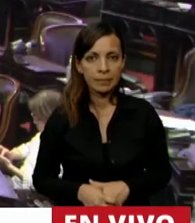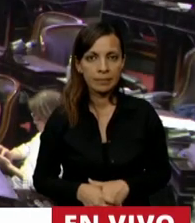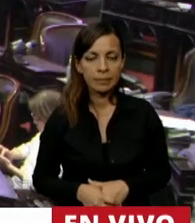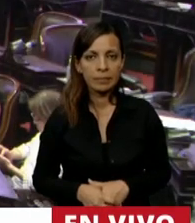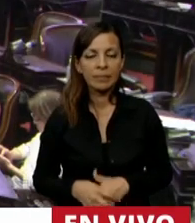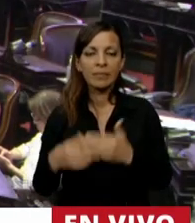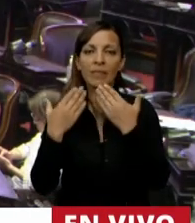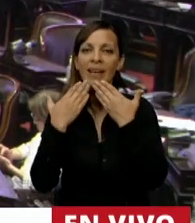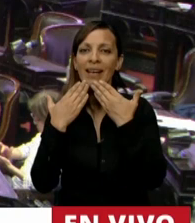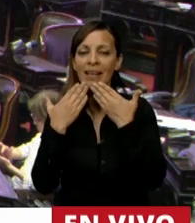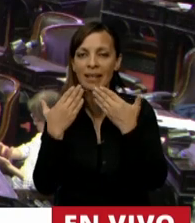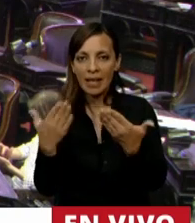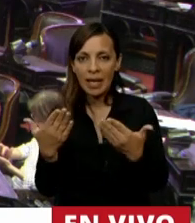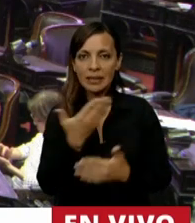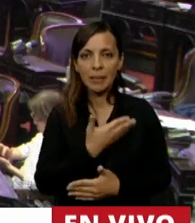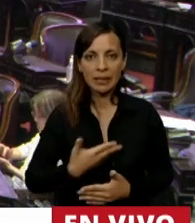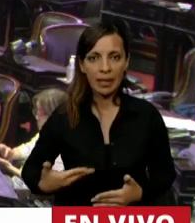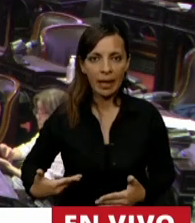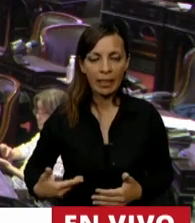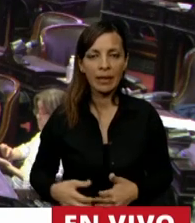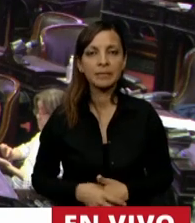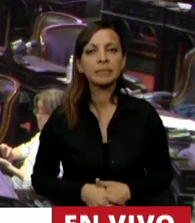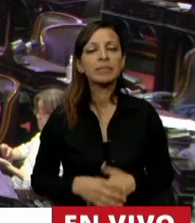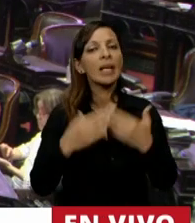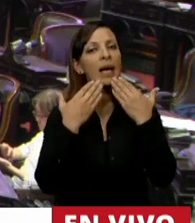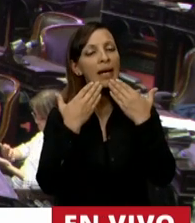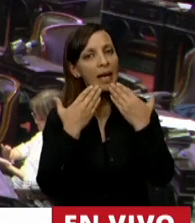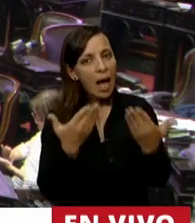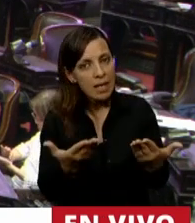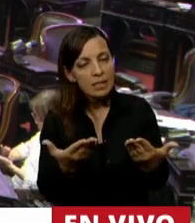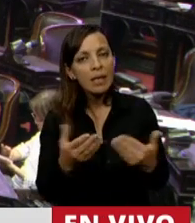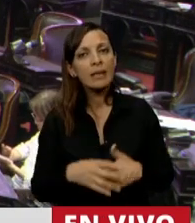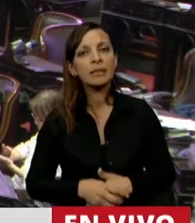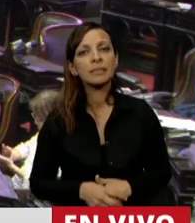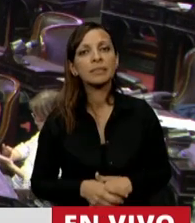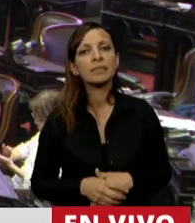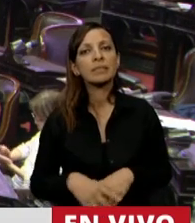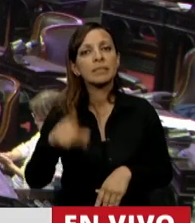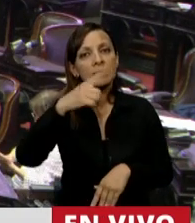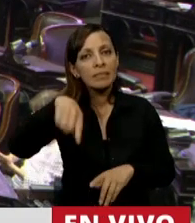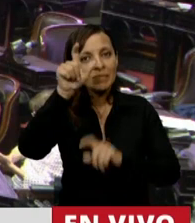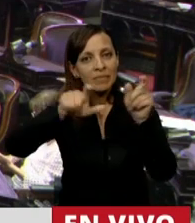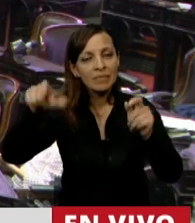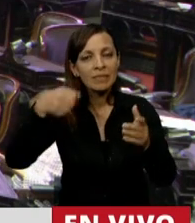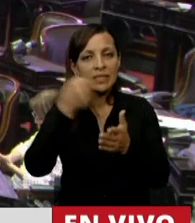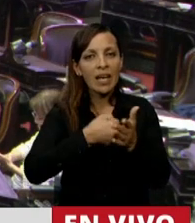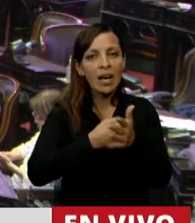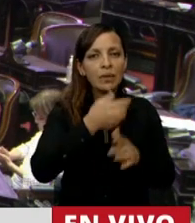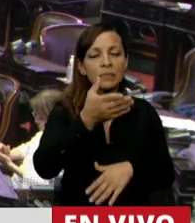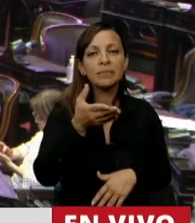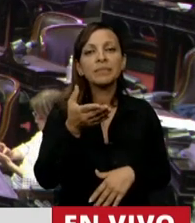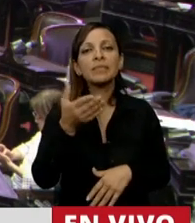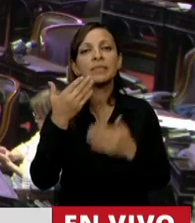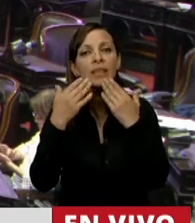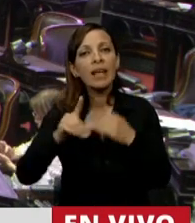Gracias, Presidente. Gracias a los militantes que están ahí arriba y que